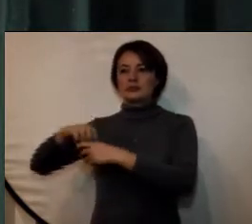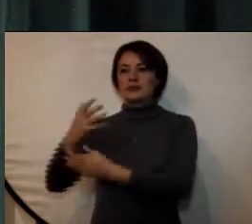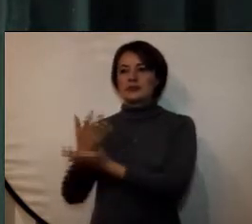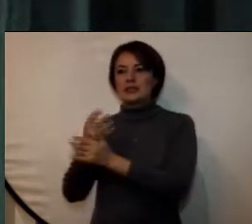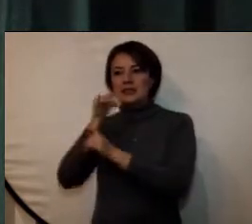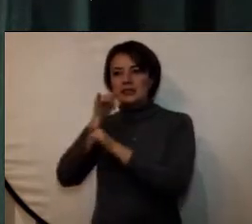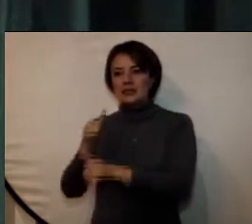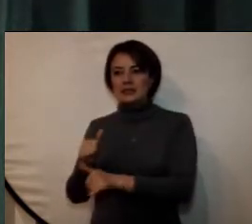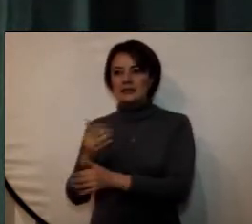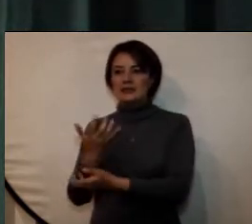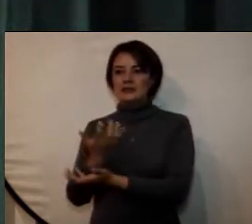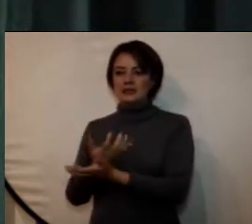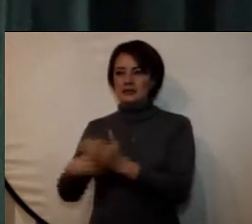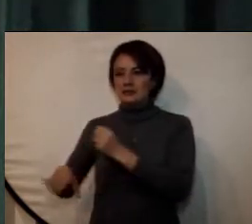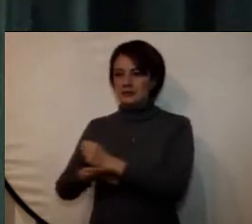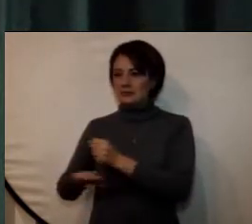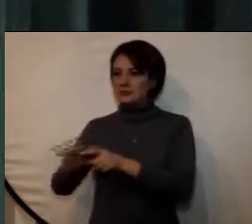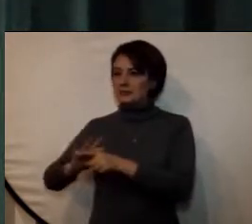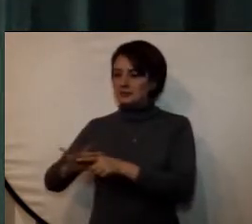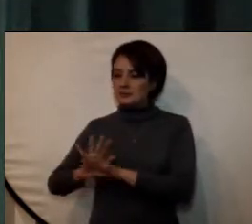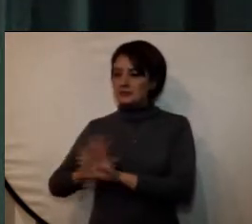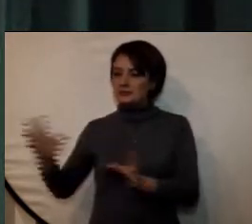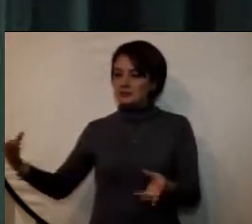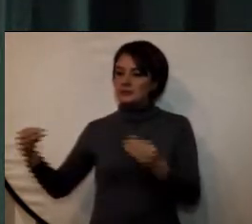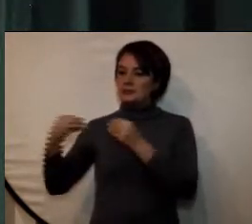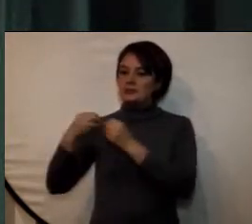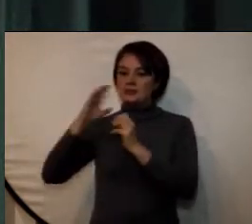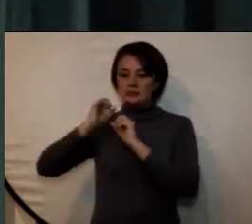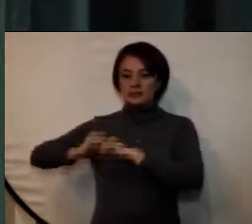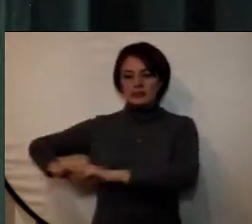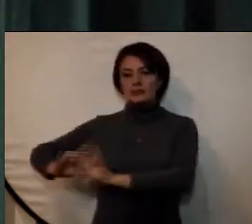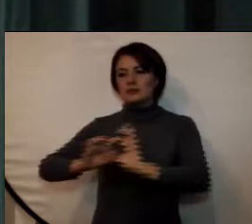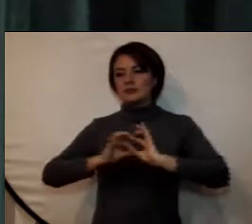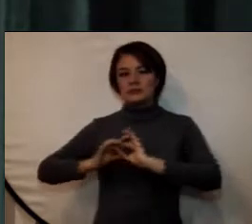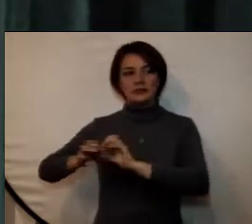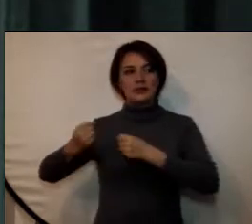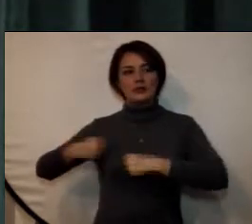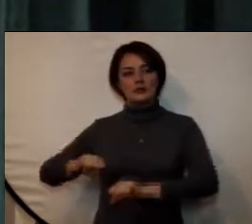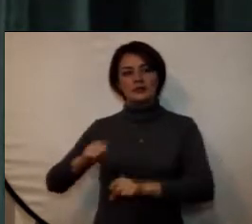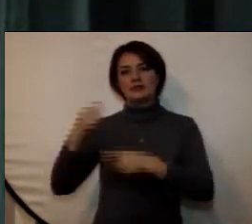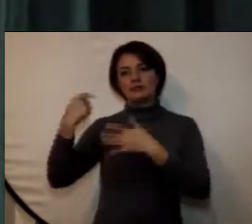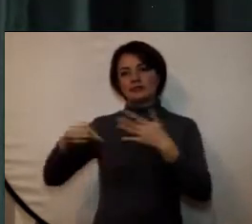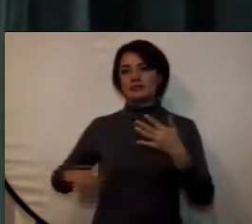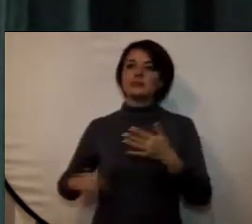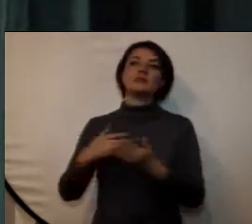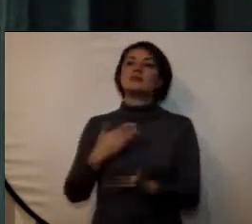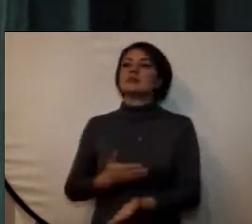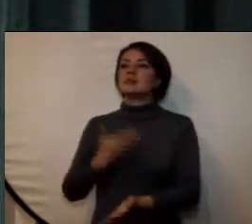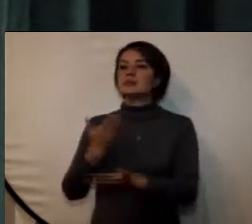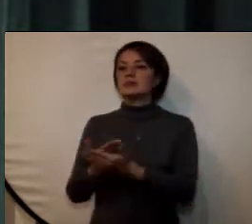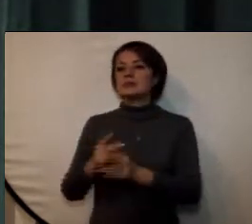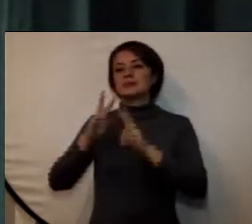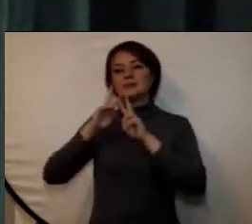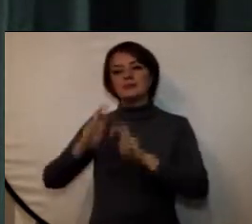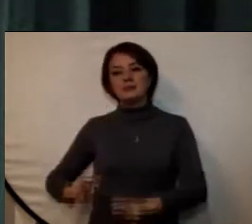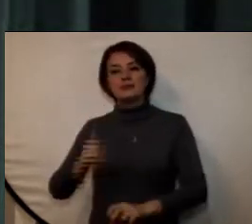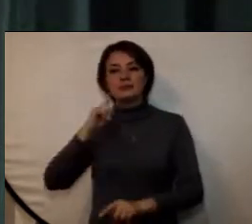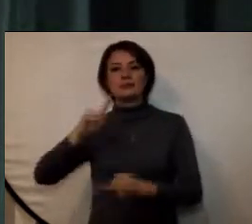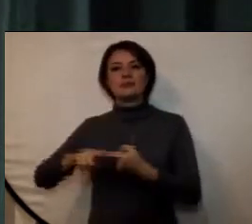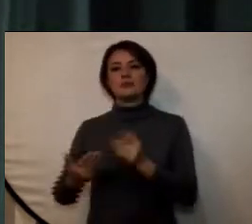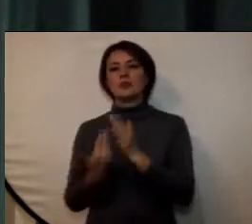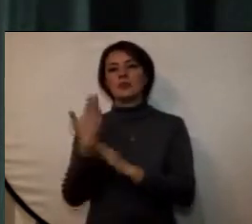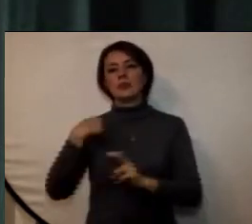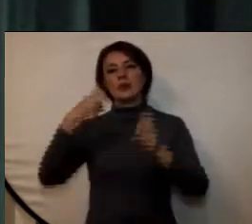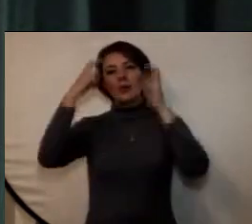aplicadas con la intención de aunar los esfuerzos de varias disciplinas para aportar a la investigación y a la generación de nuevo